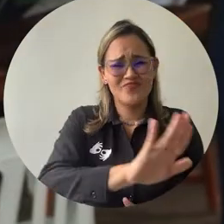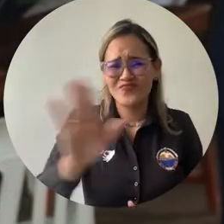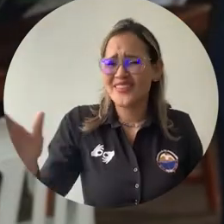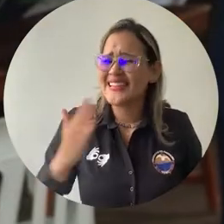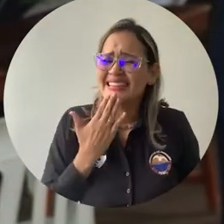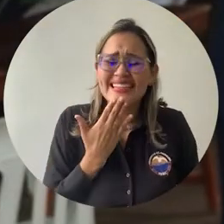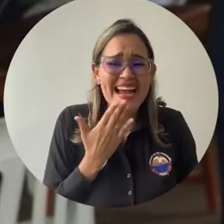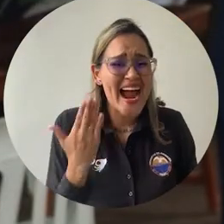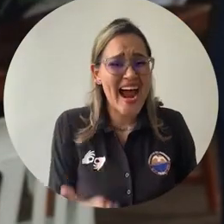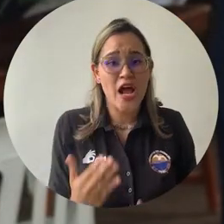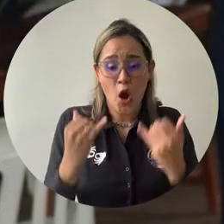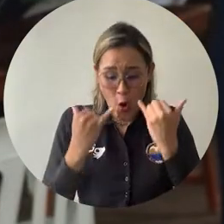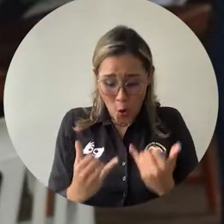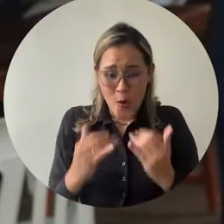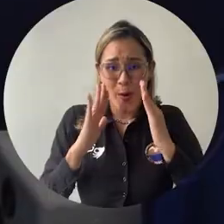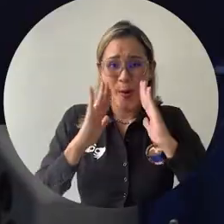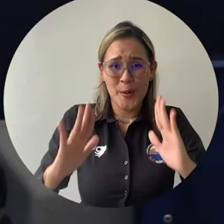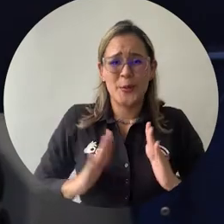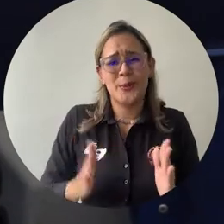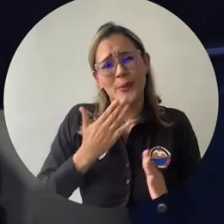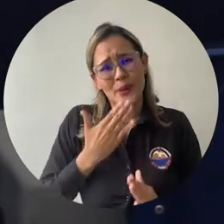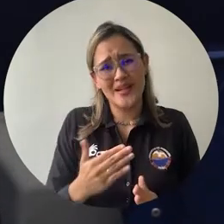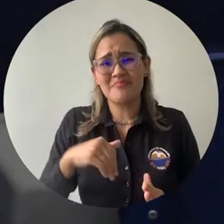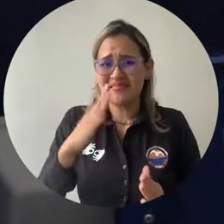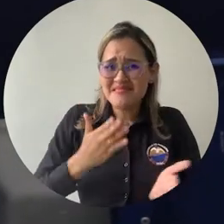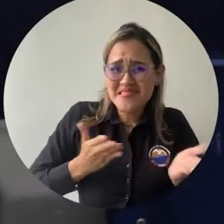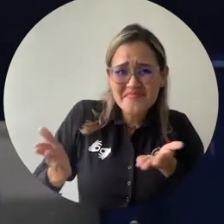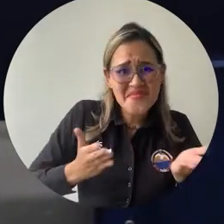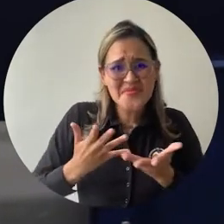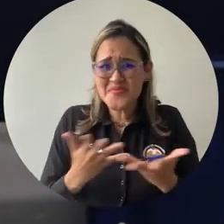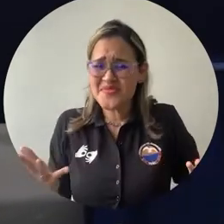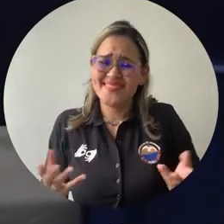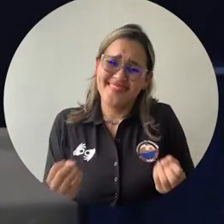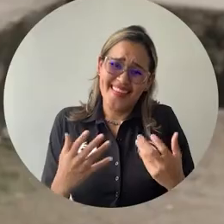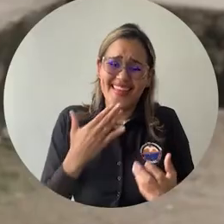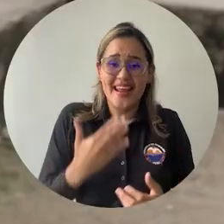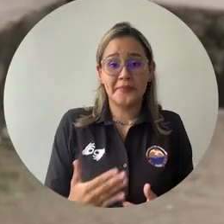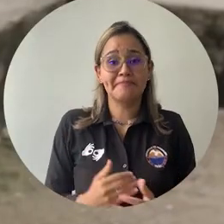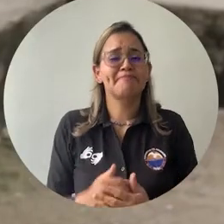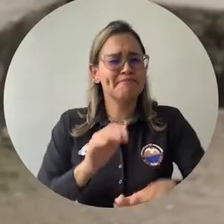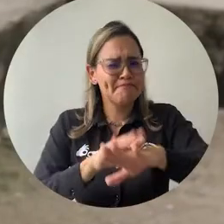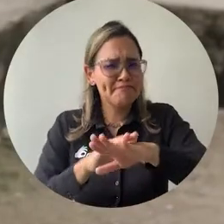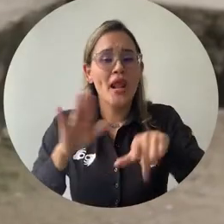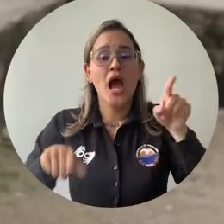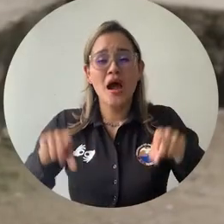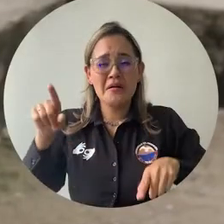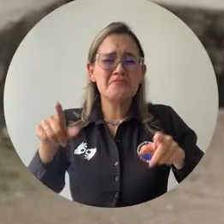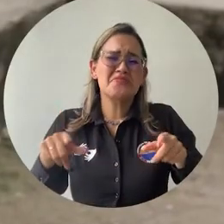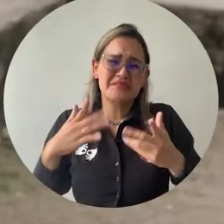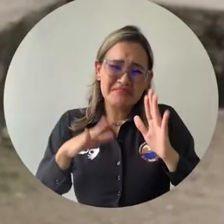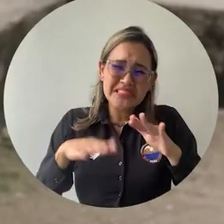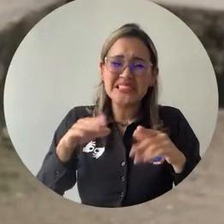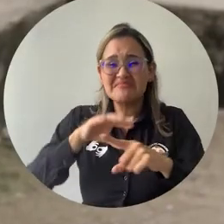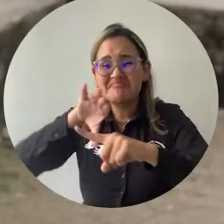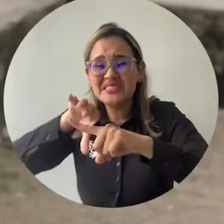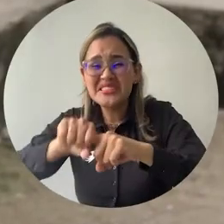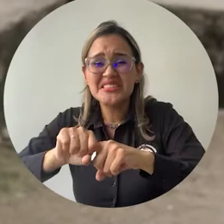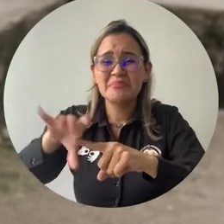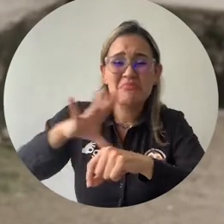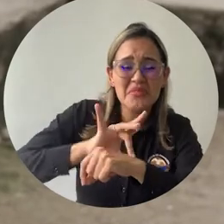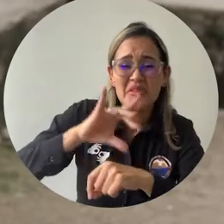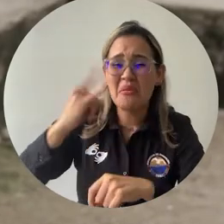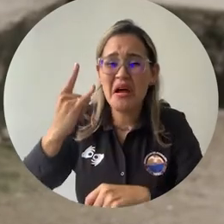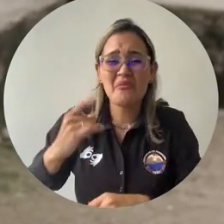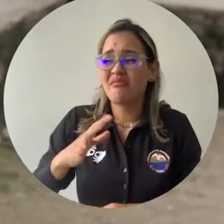habernos atendido en el día de hoy, por los servicios ofrecidos. A veces vamos a conseguir una cita y no la encontramos y pues